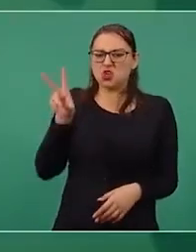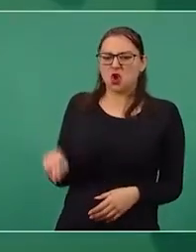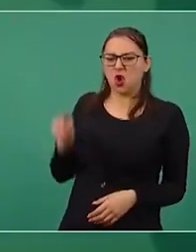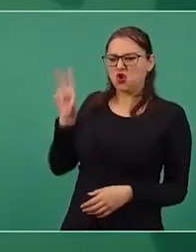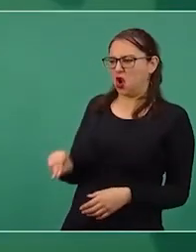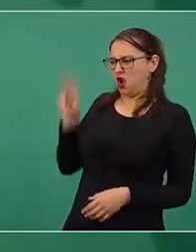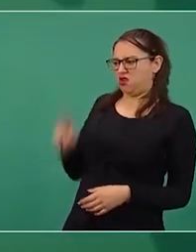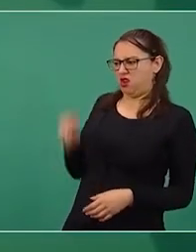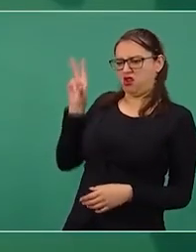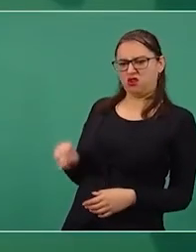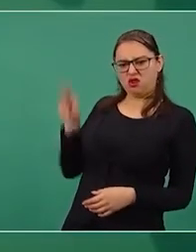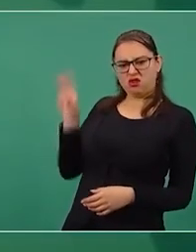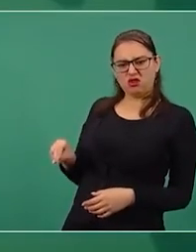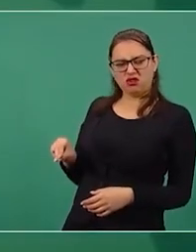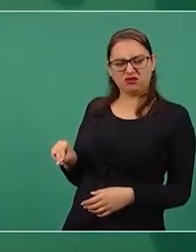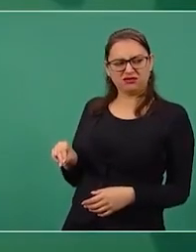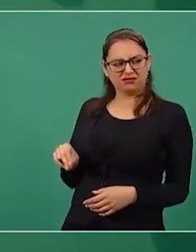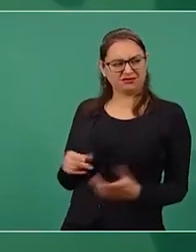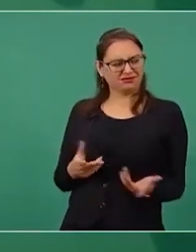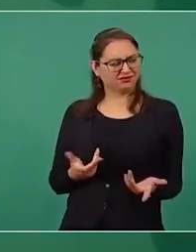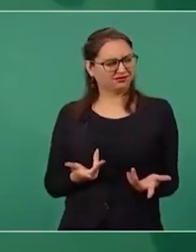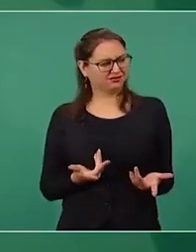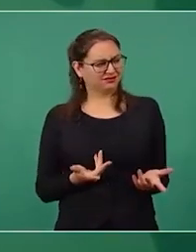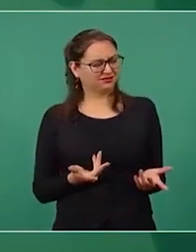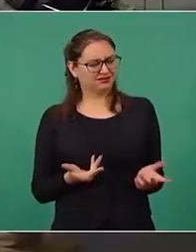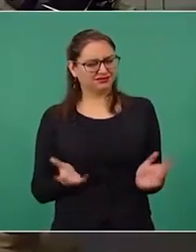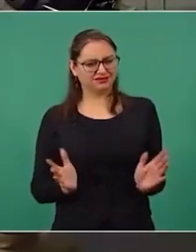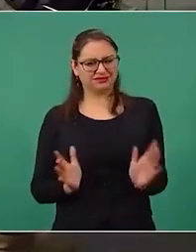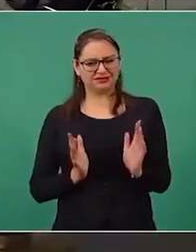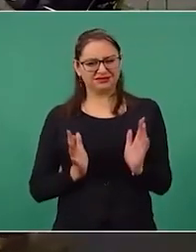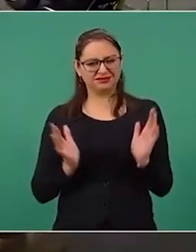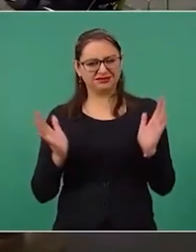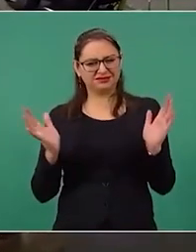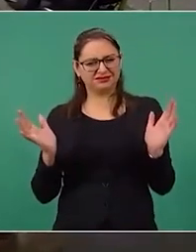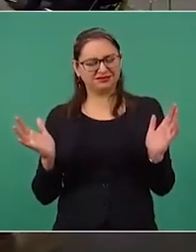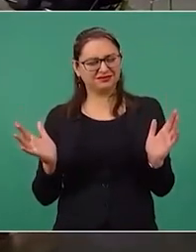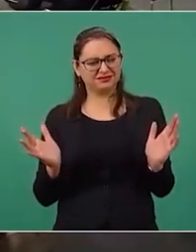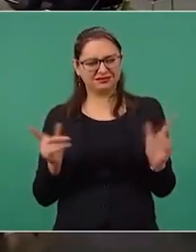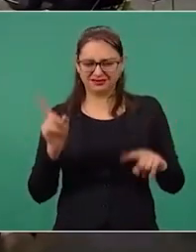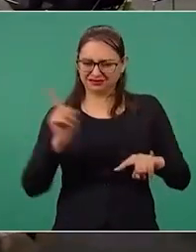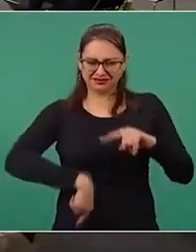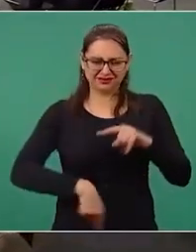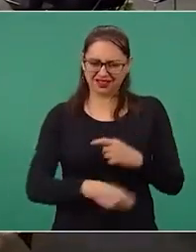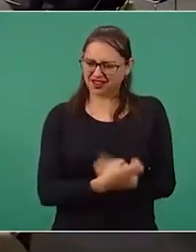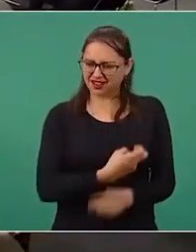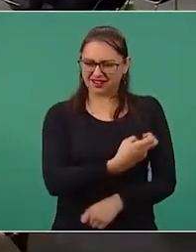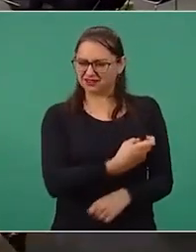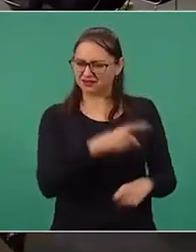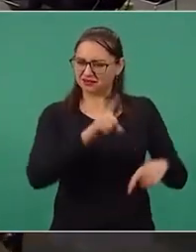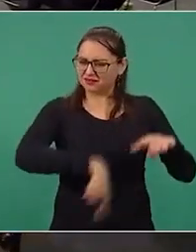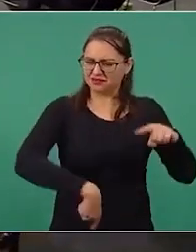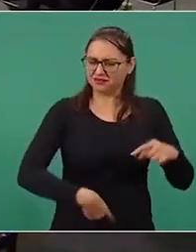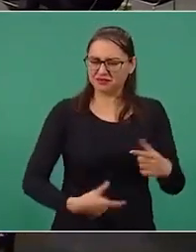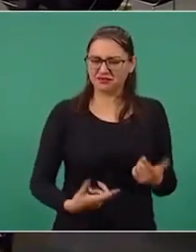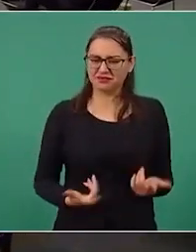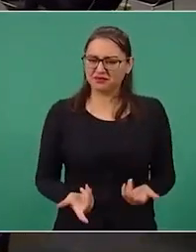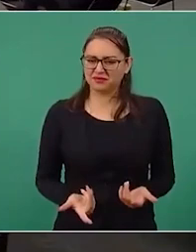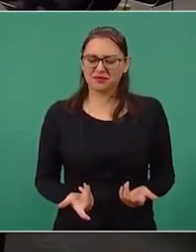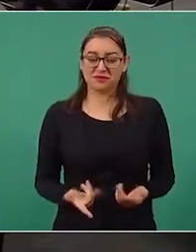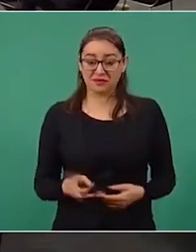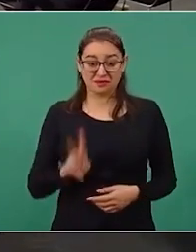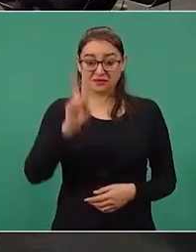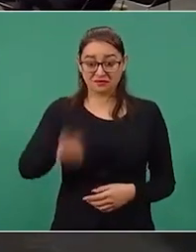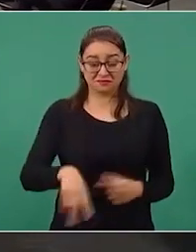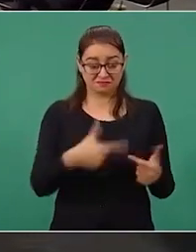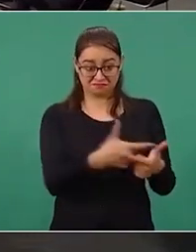Cuando llegaron a una situación